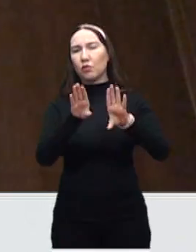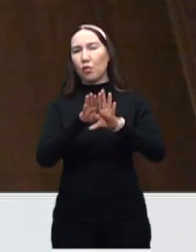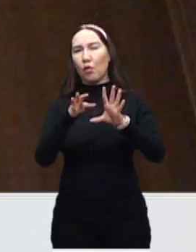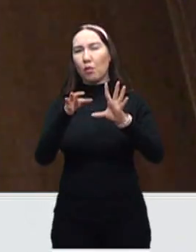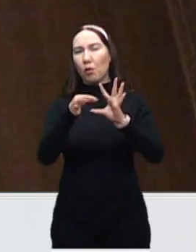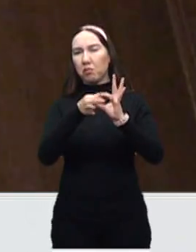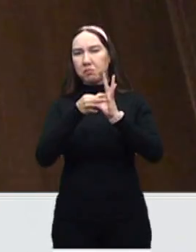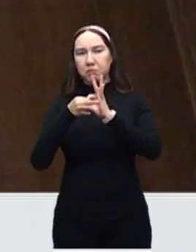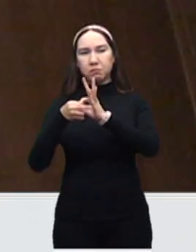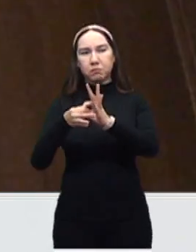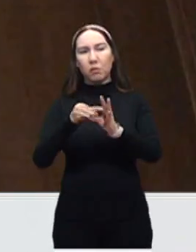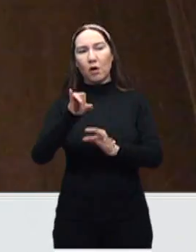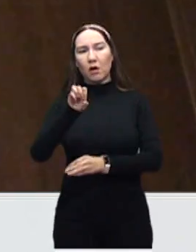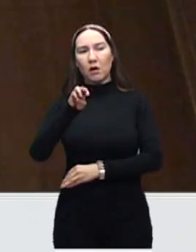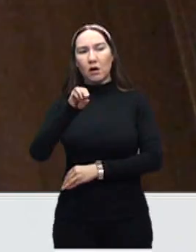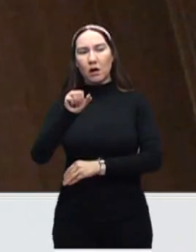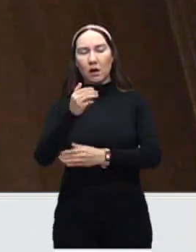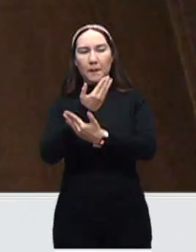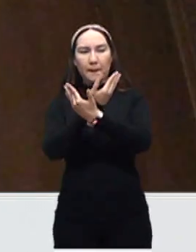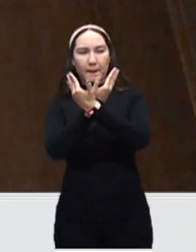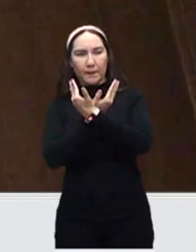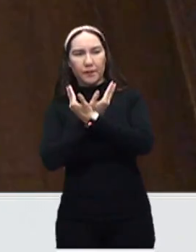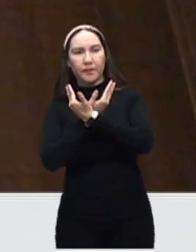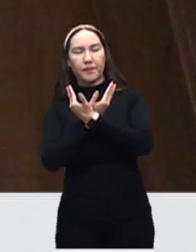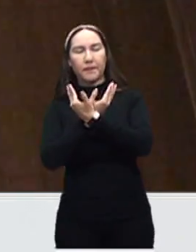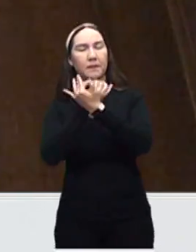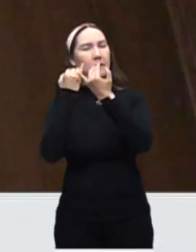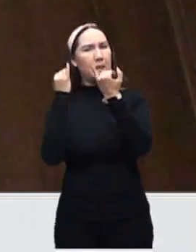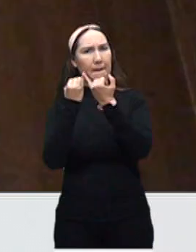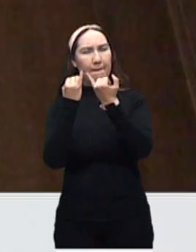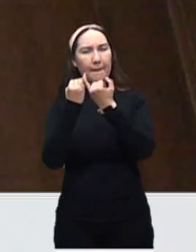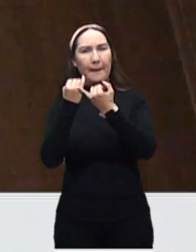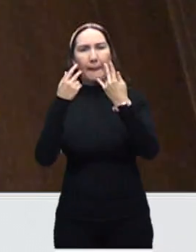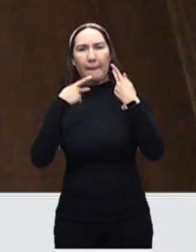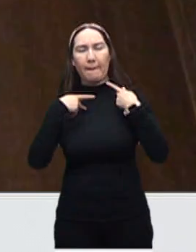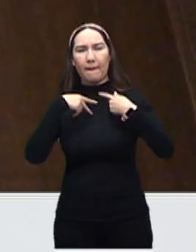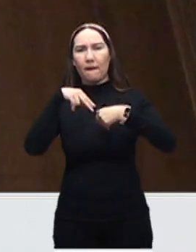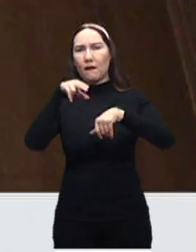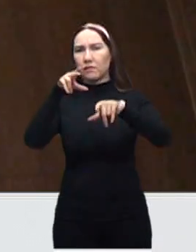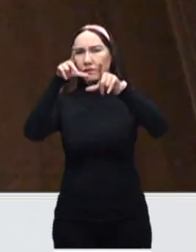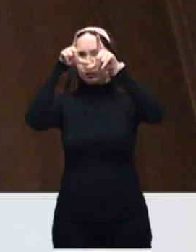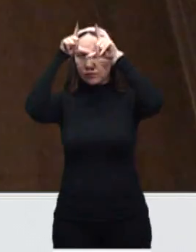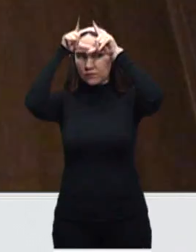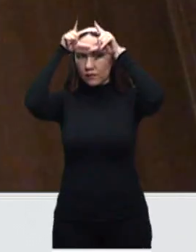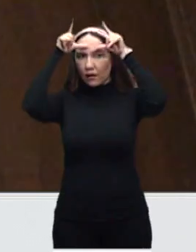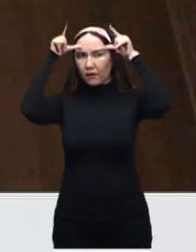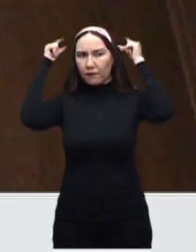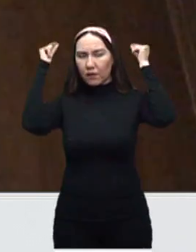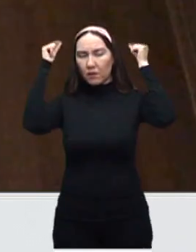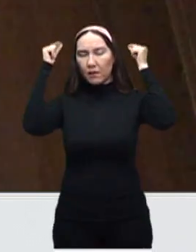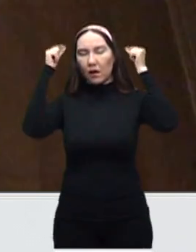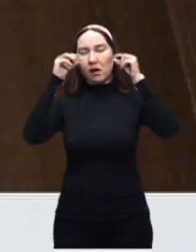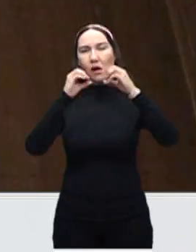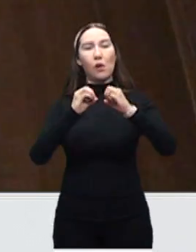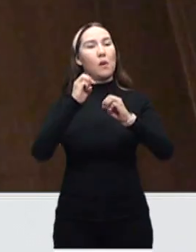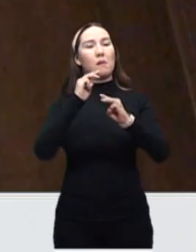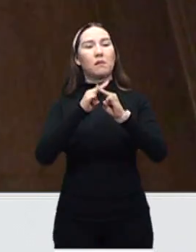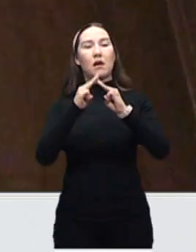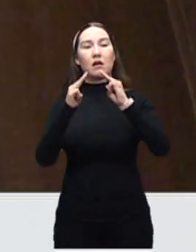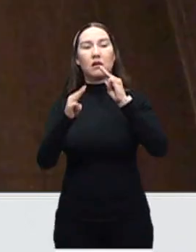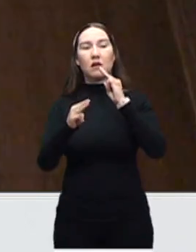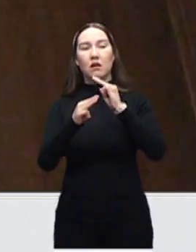Instituto Mexicano del Seguro Social ha movido personal médico de enfermería, ha movido equipo, ha